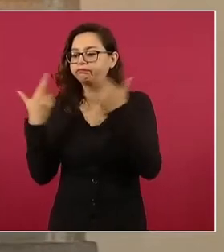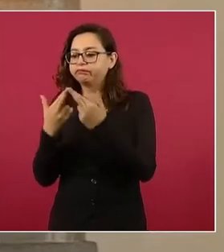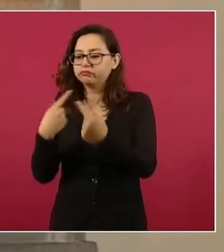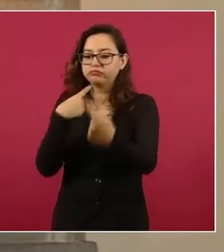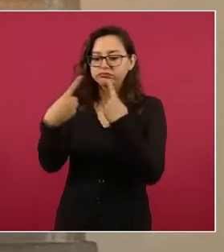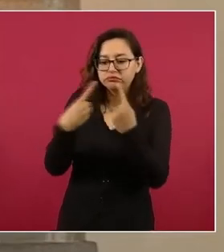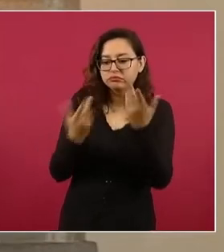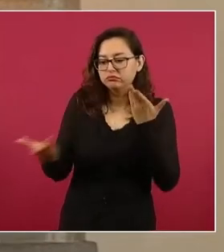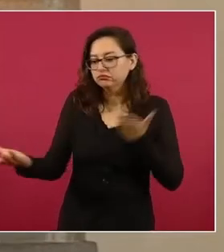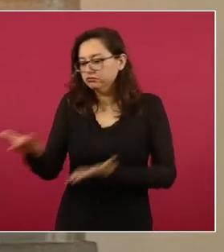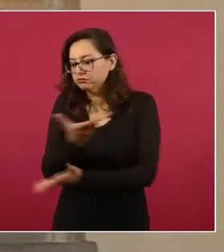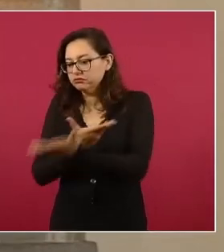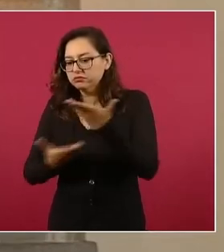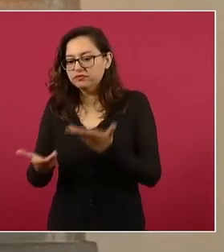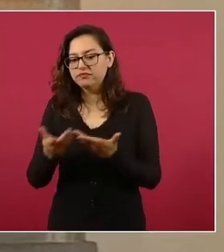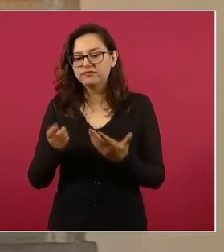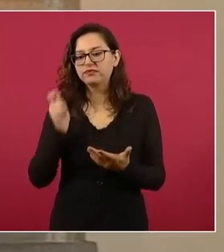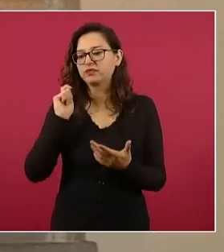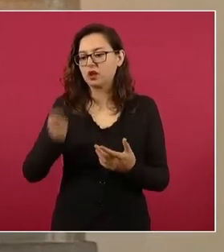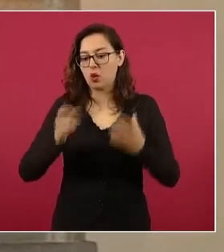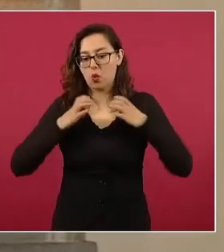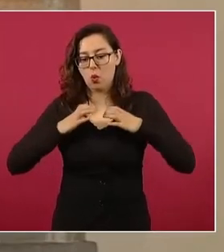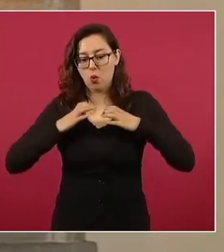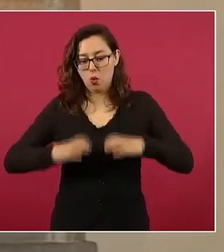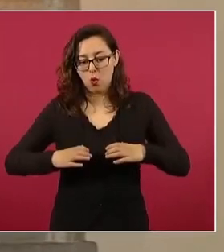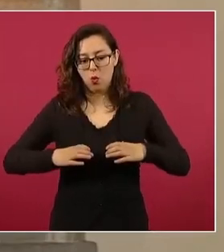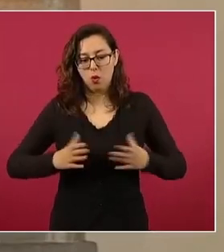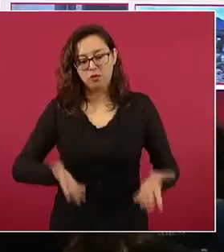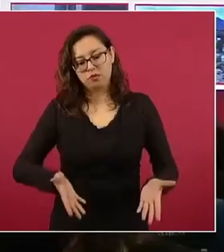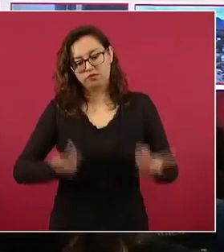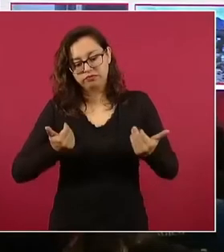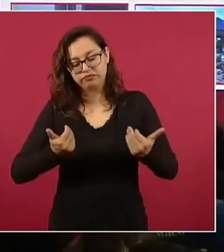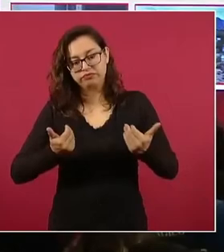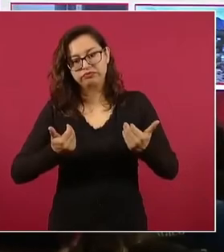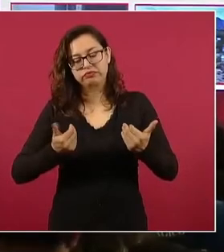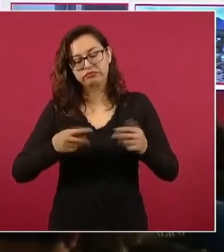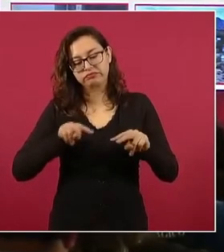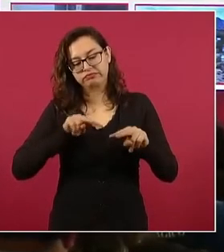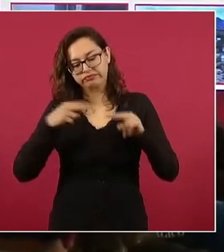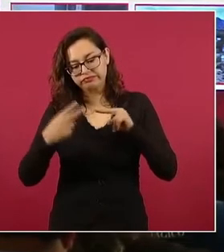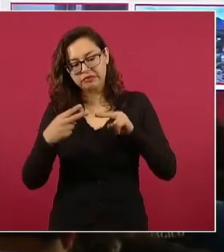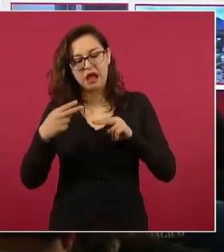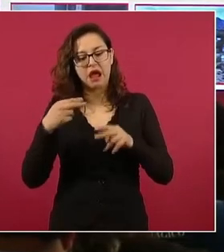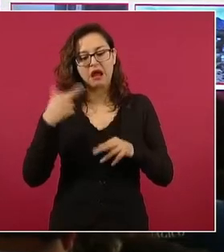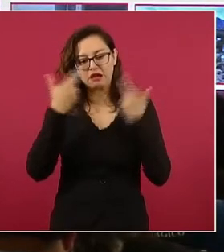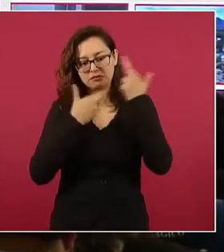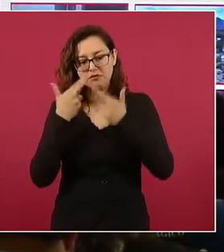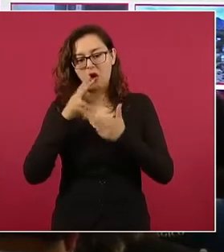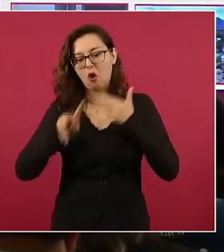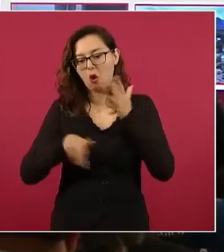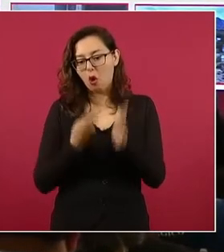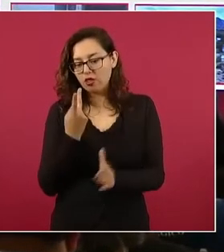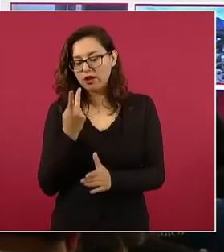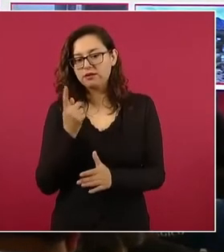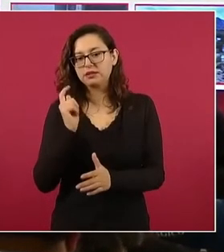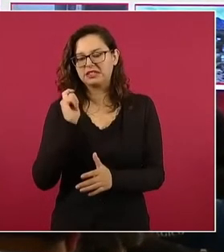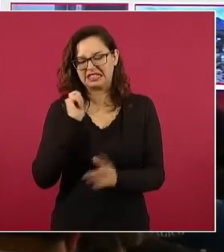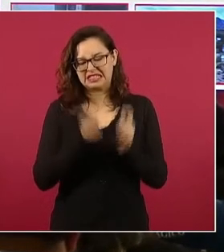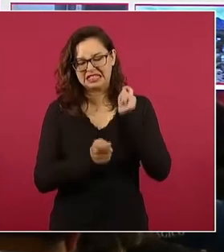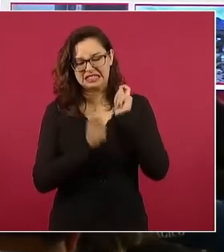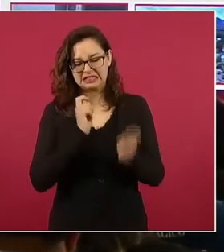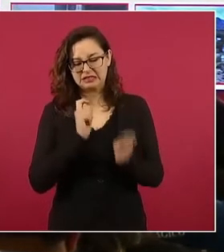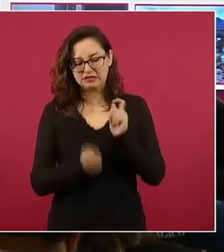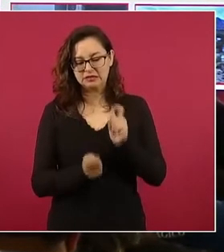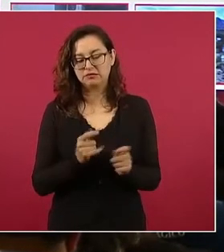de la exhumación y posterior necropsia que se practicó al cuerpo de Devan y Escobar para